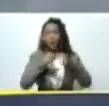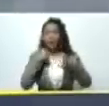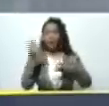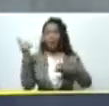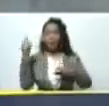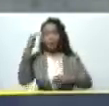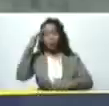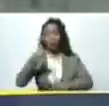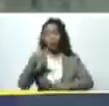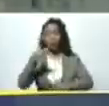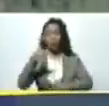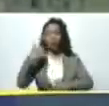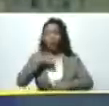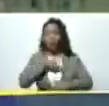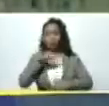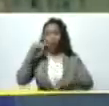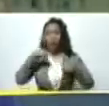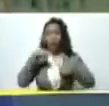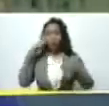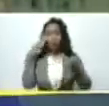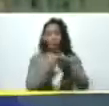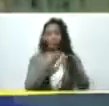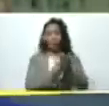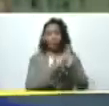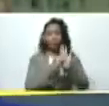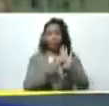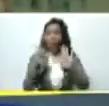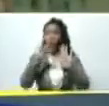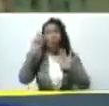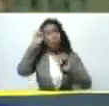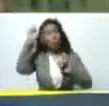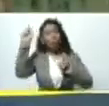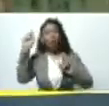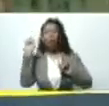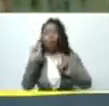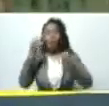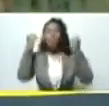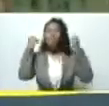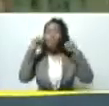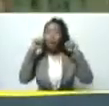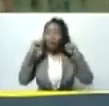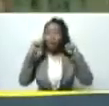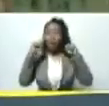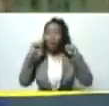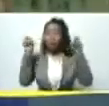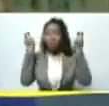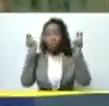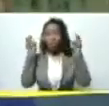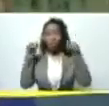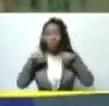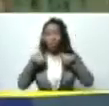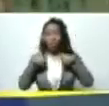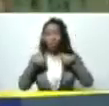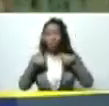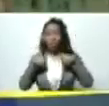aquí las estamos evidenciando no es teoría es práctica en el caso de esta unidad productiva